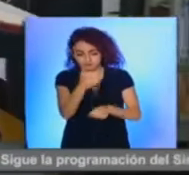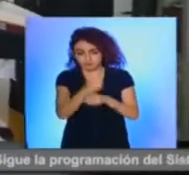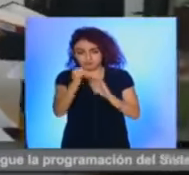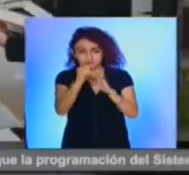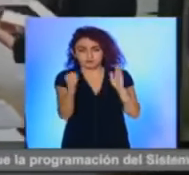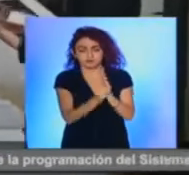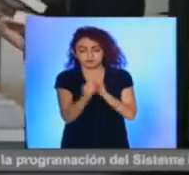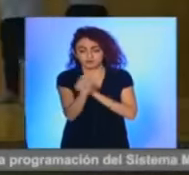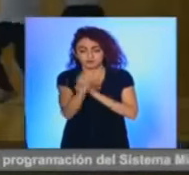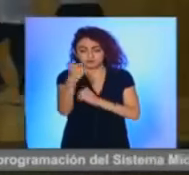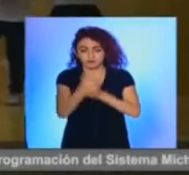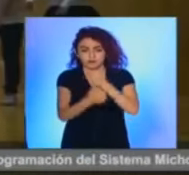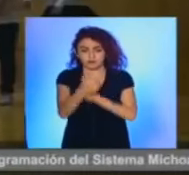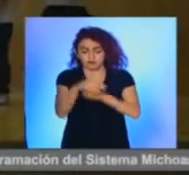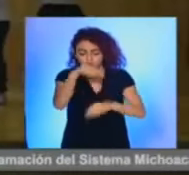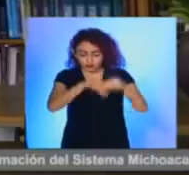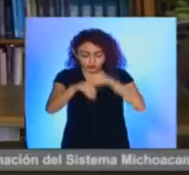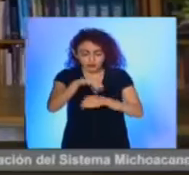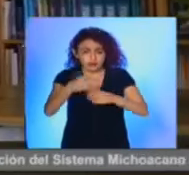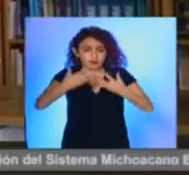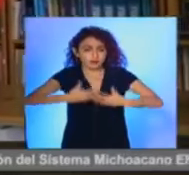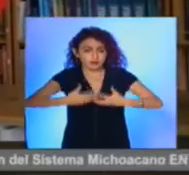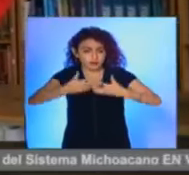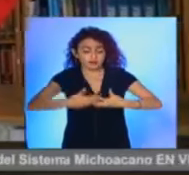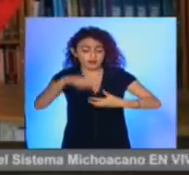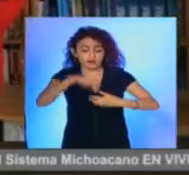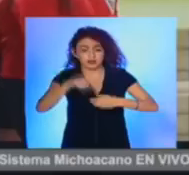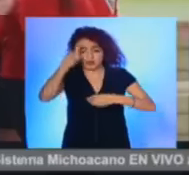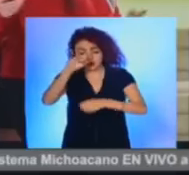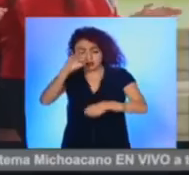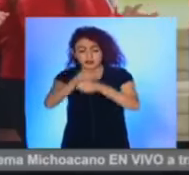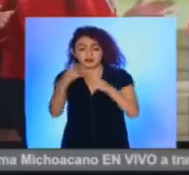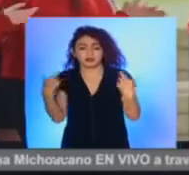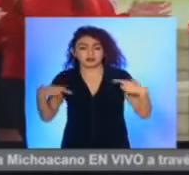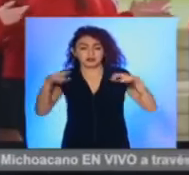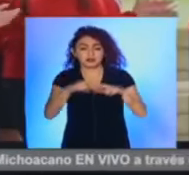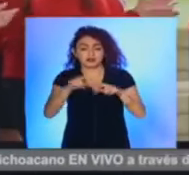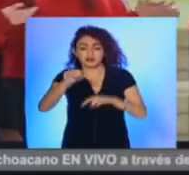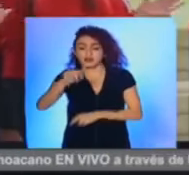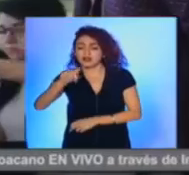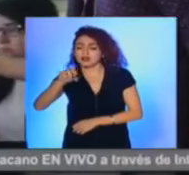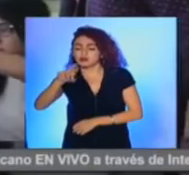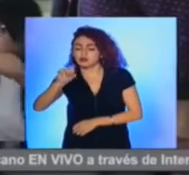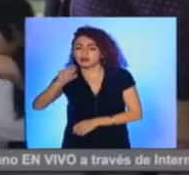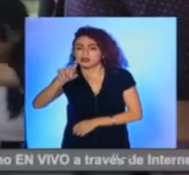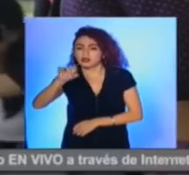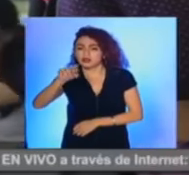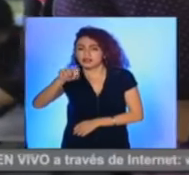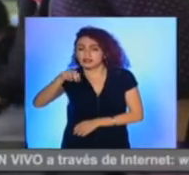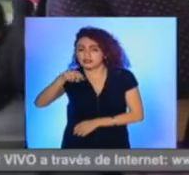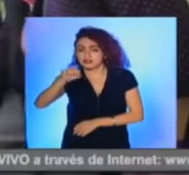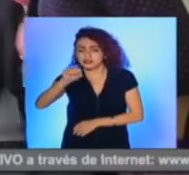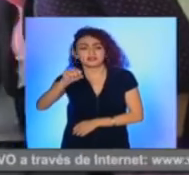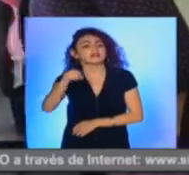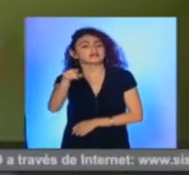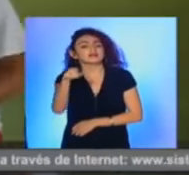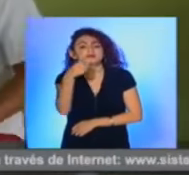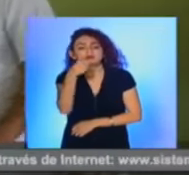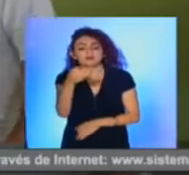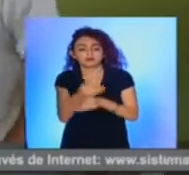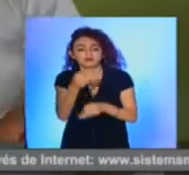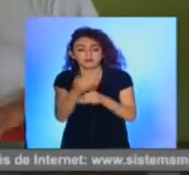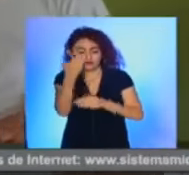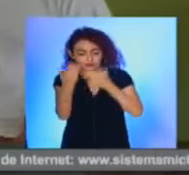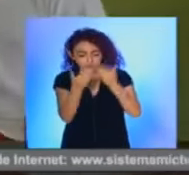semestre la especialidad de instrumentación industrial y estuvo asesorado por el docente Arturo Cardeña Sánchez, con quien dijo,